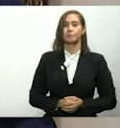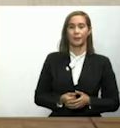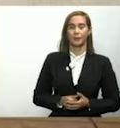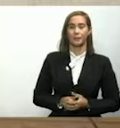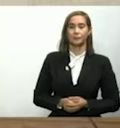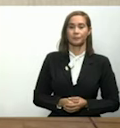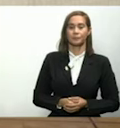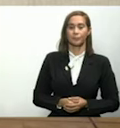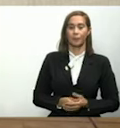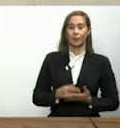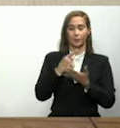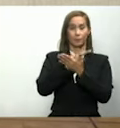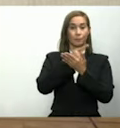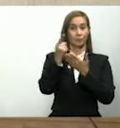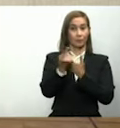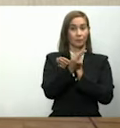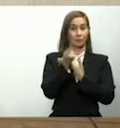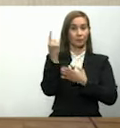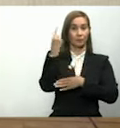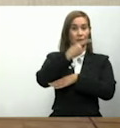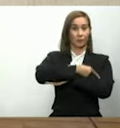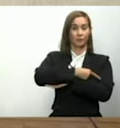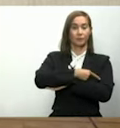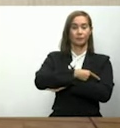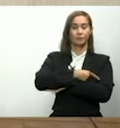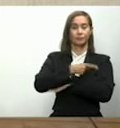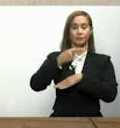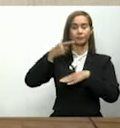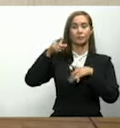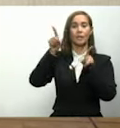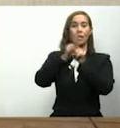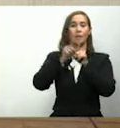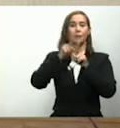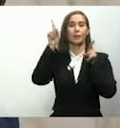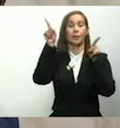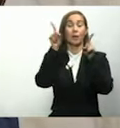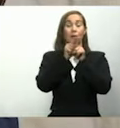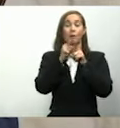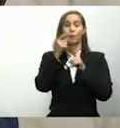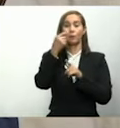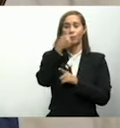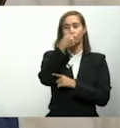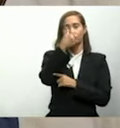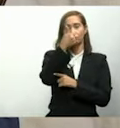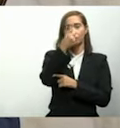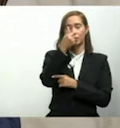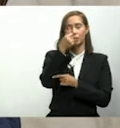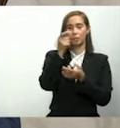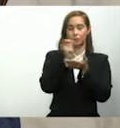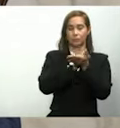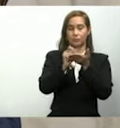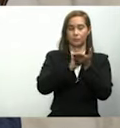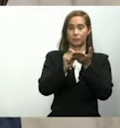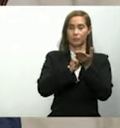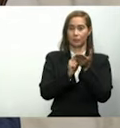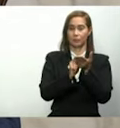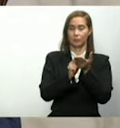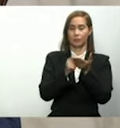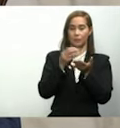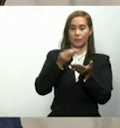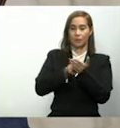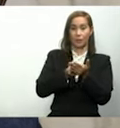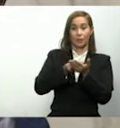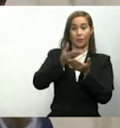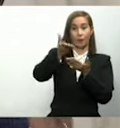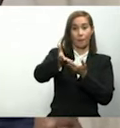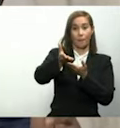Los próximos días se van a firmar unos 10 contratos de compraventa de energía